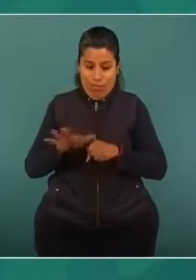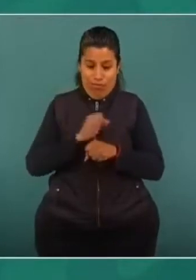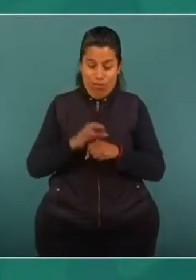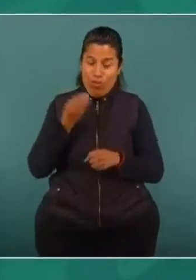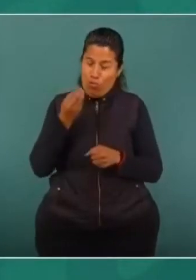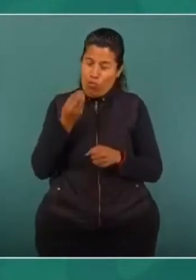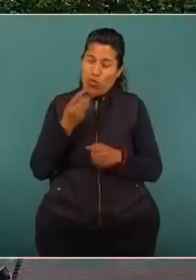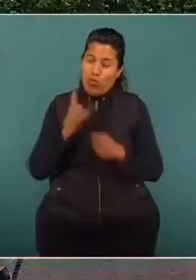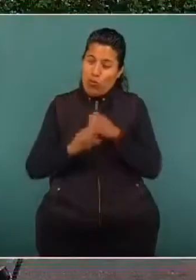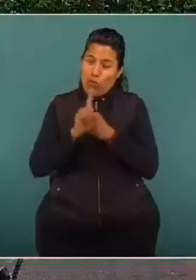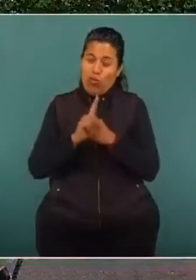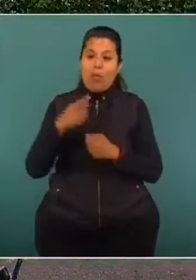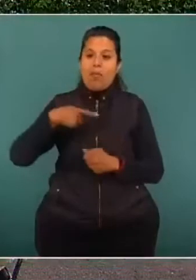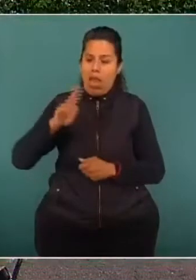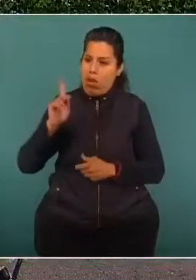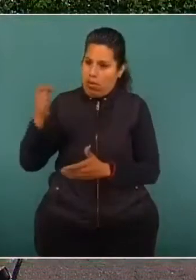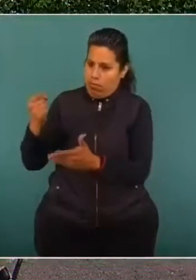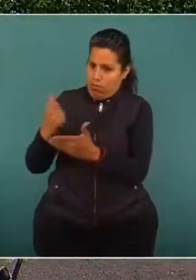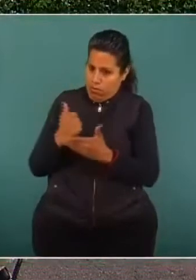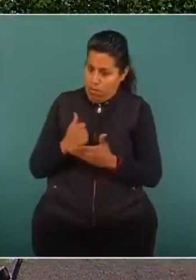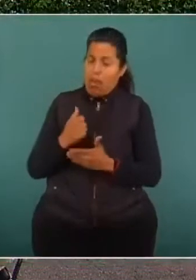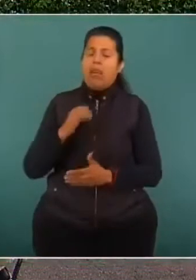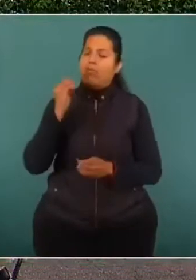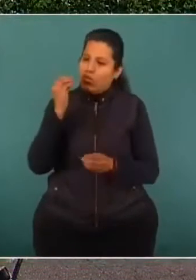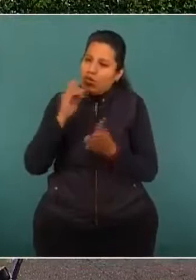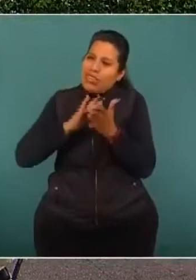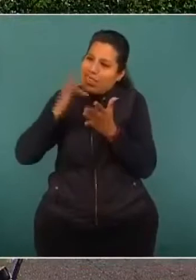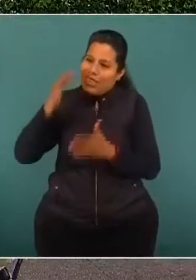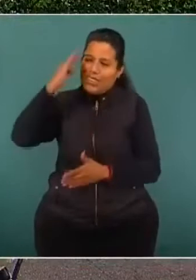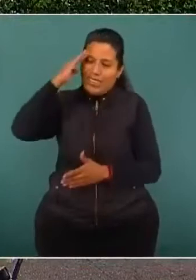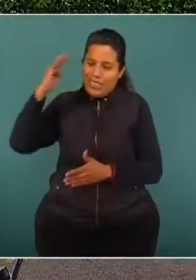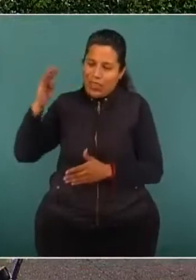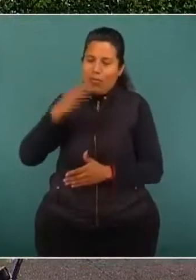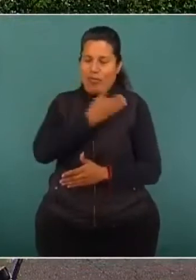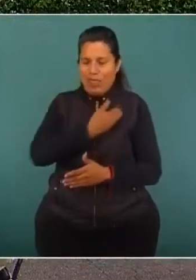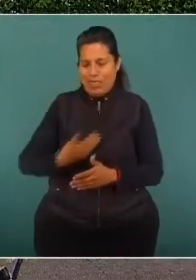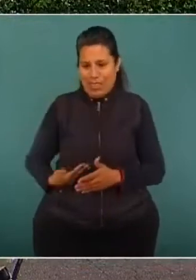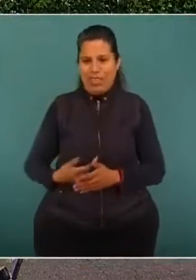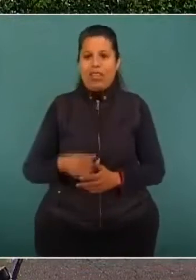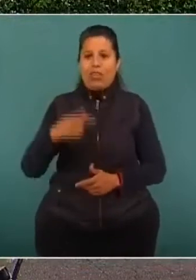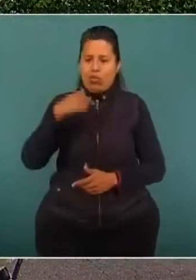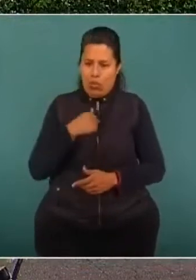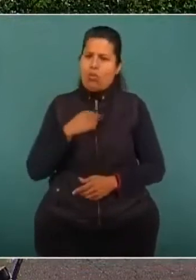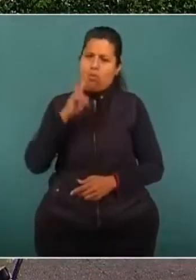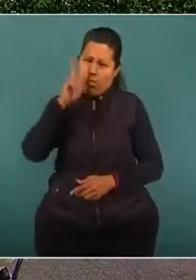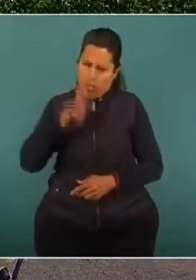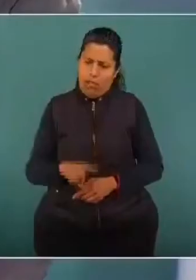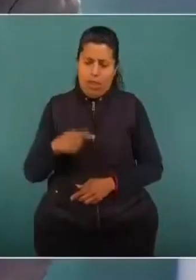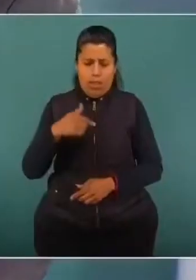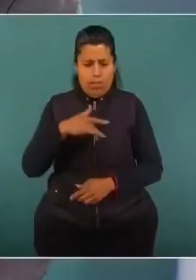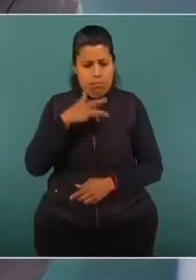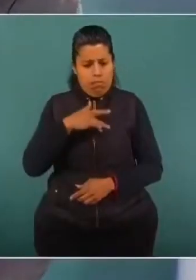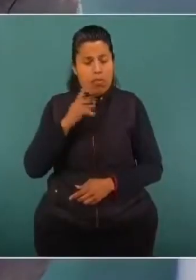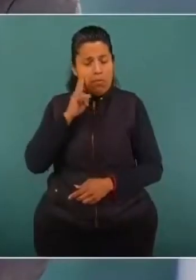parte del Insabi. Muchas gracias, señor presidente. Igualmente, desde aquí, mi amplio reconocimiento a